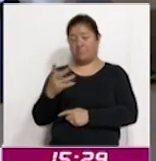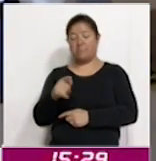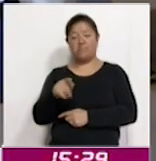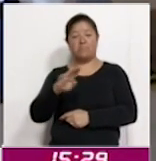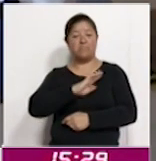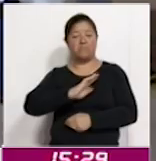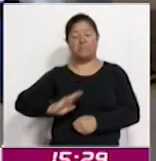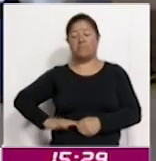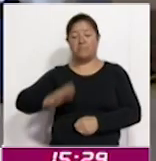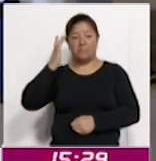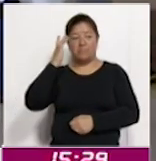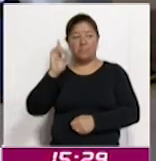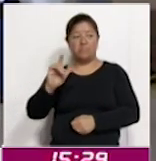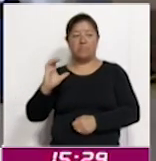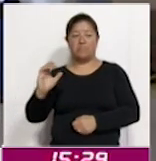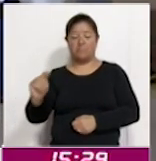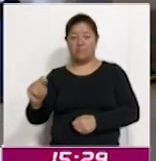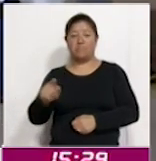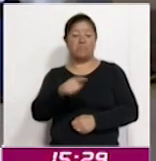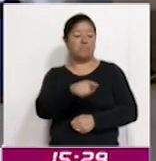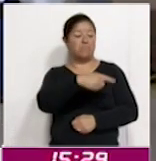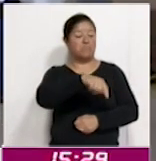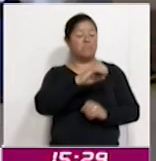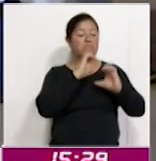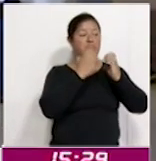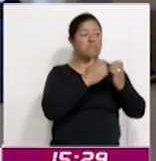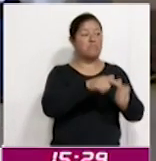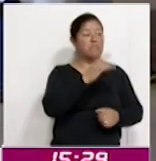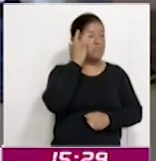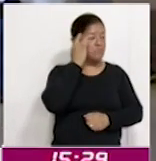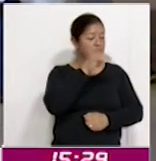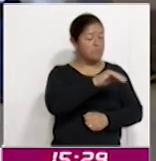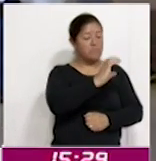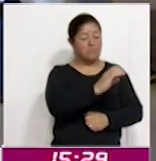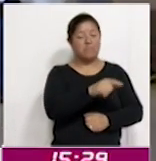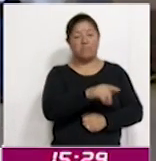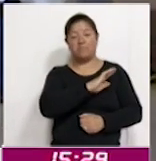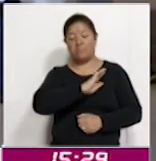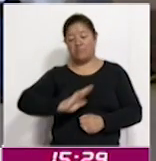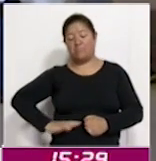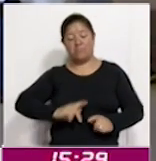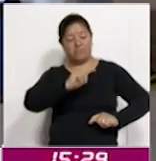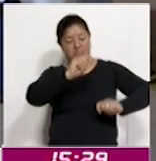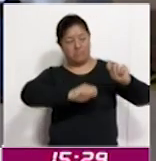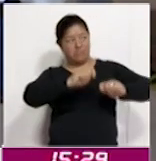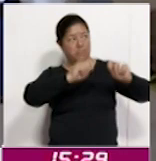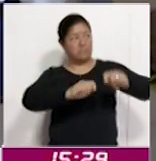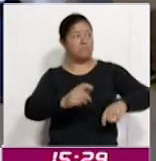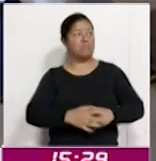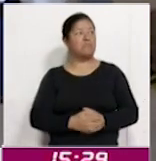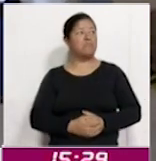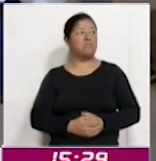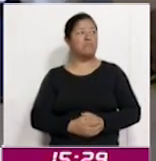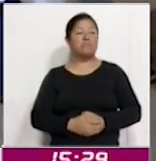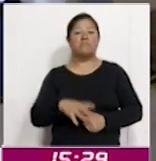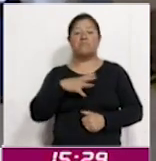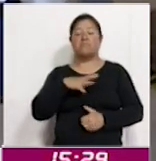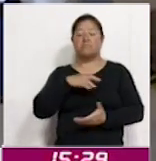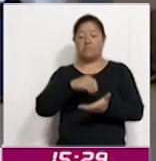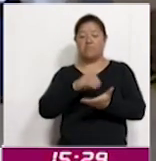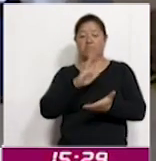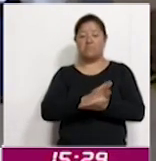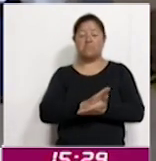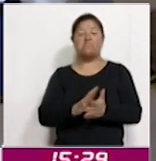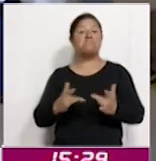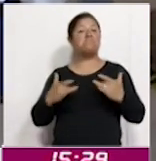Lucas Tecopilco y la comunidad de Santa María Capulac del municipio de Tetla de la Solidaridad, se registró un